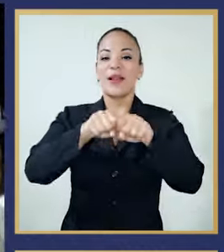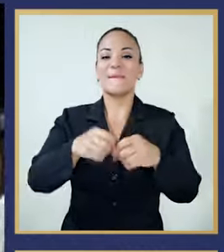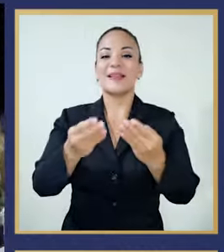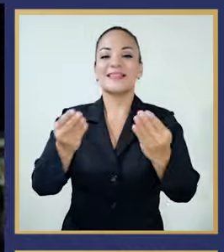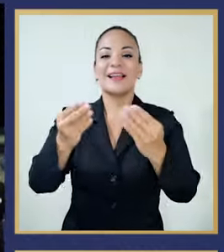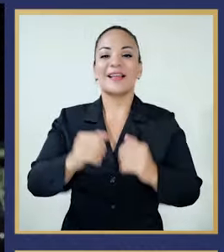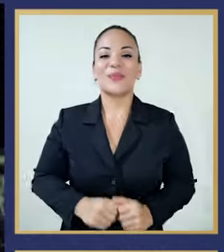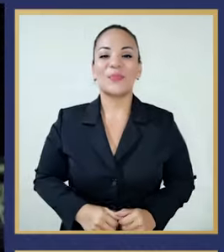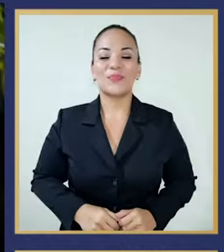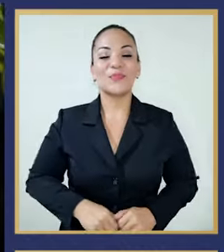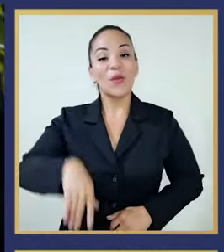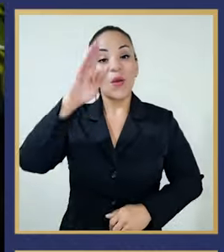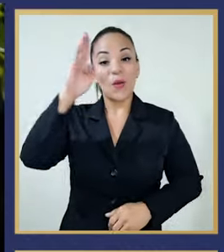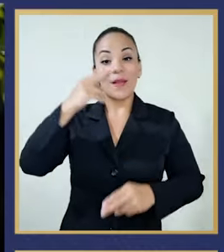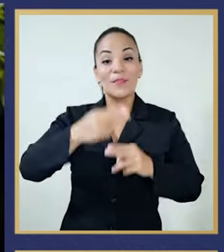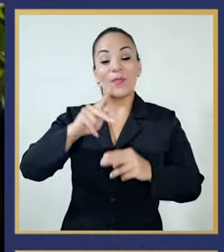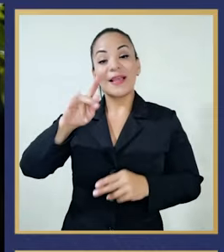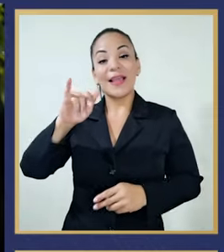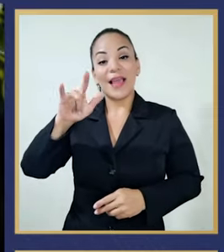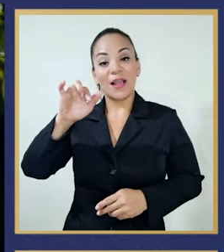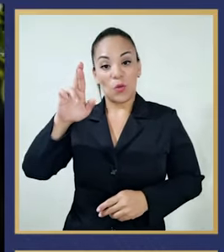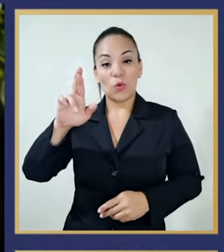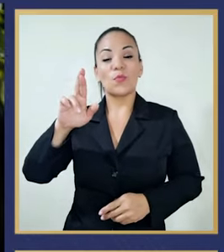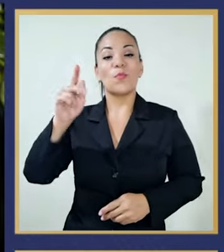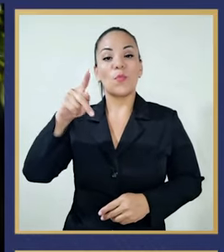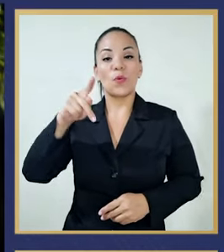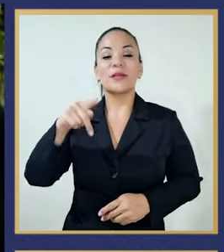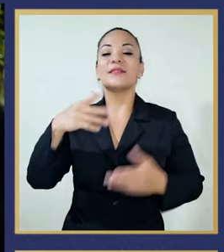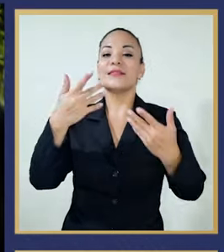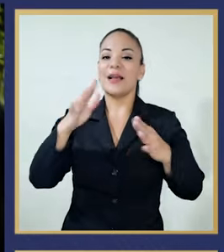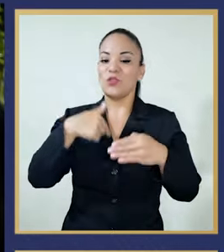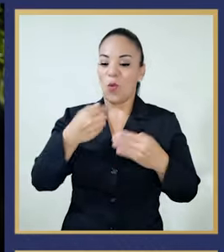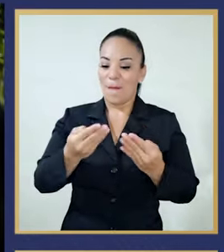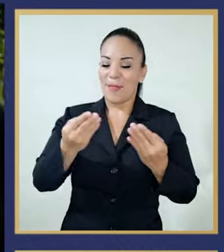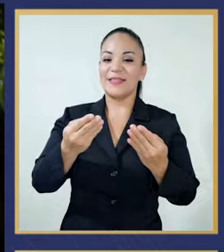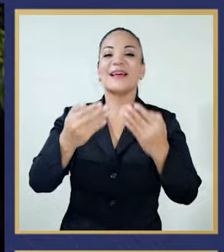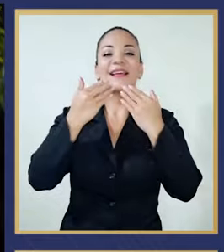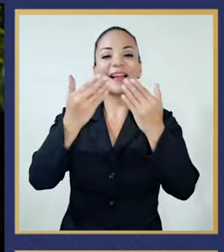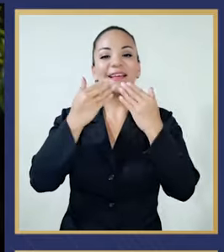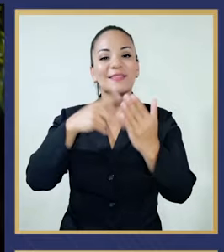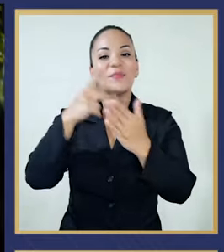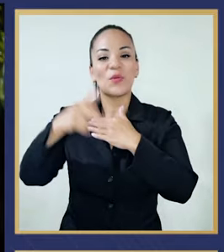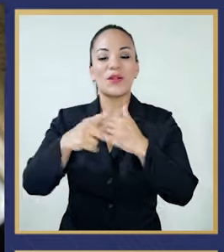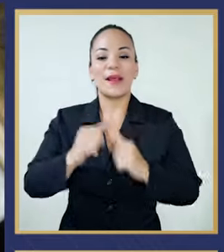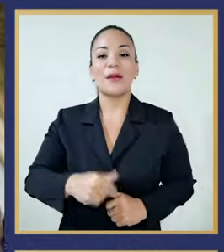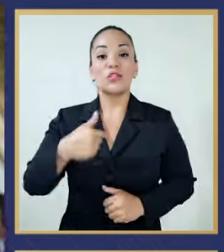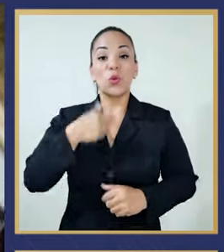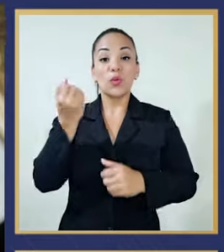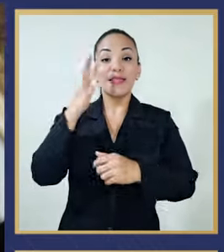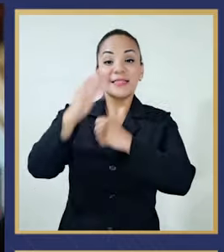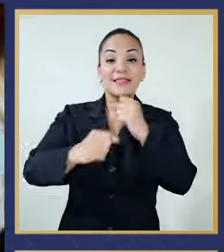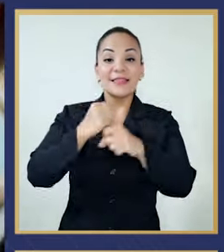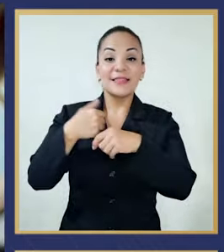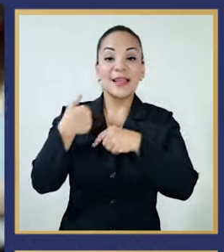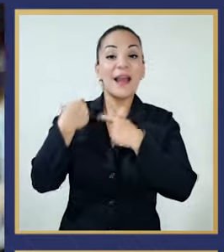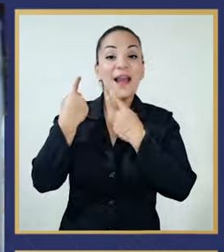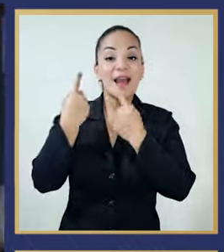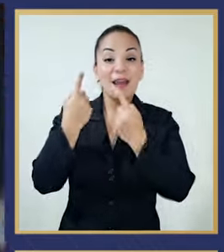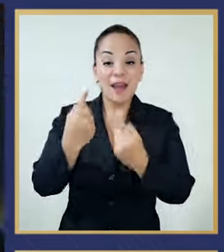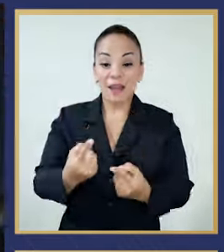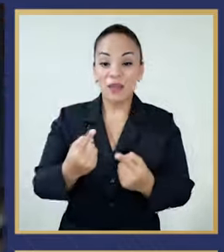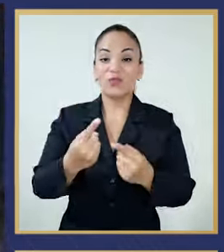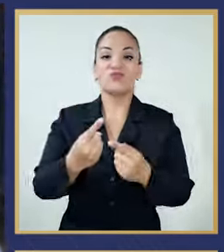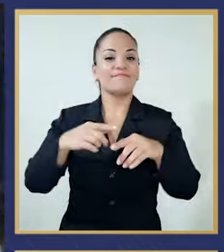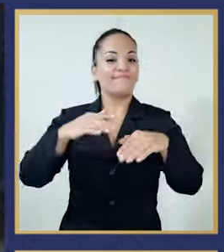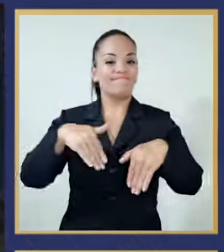graduarme de bachillerato. Hola, mi nombre es Keylor Porras Hernández, ya soy bachiller gracias a este programa. Tenía 15 años aproximadamente